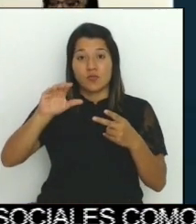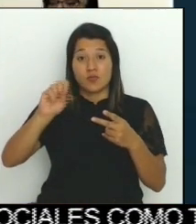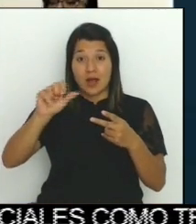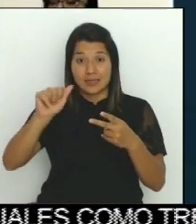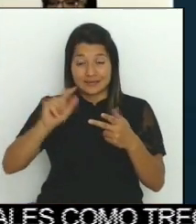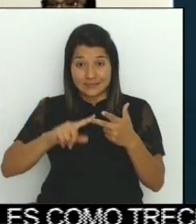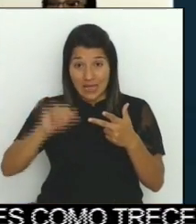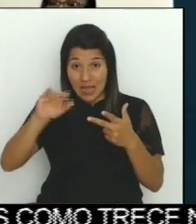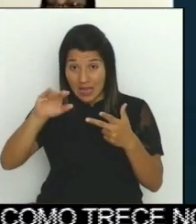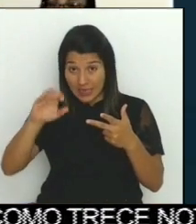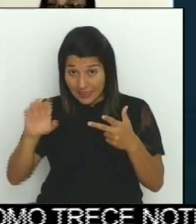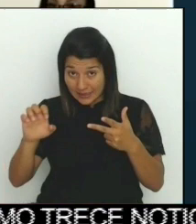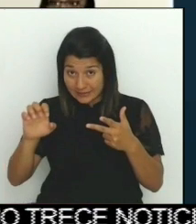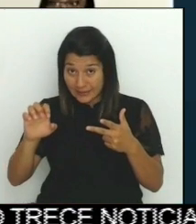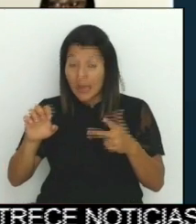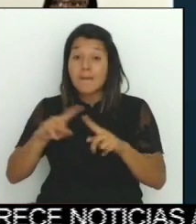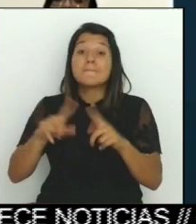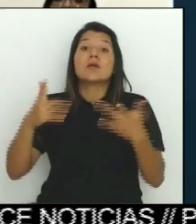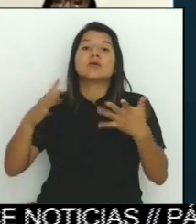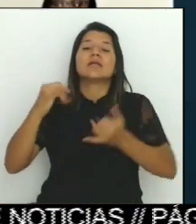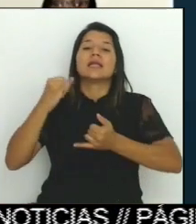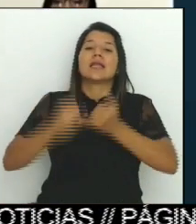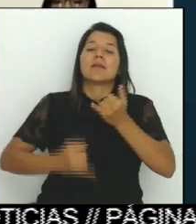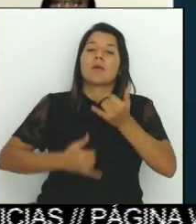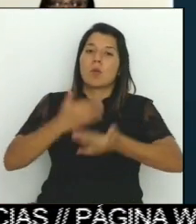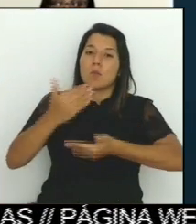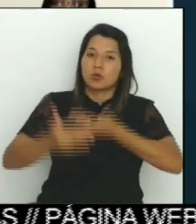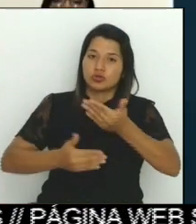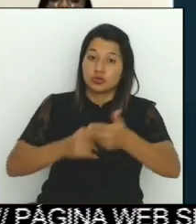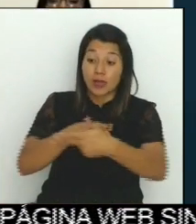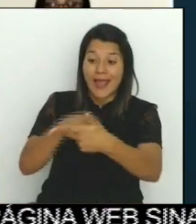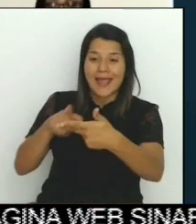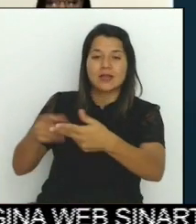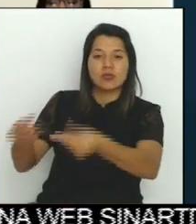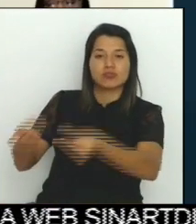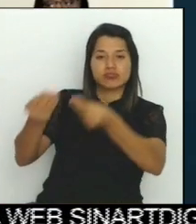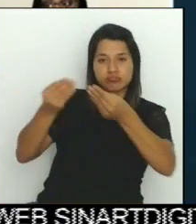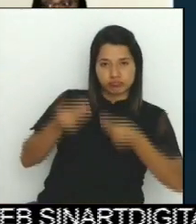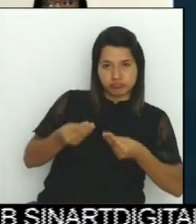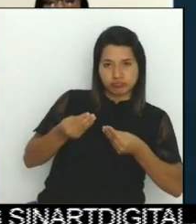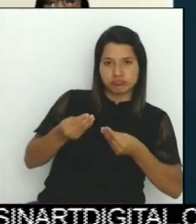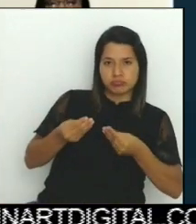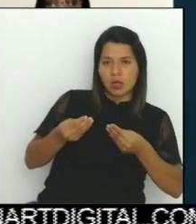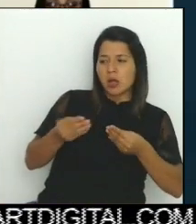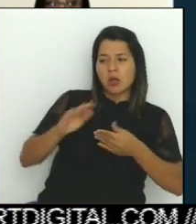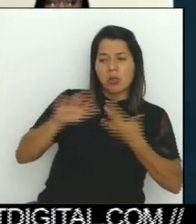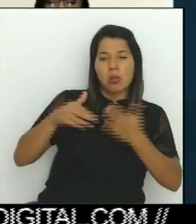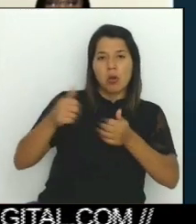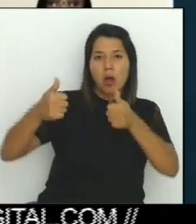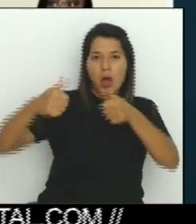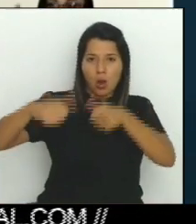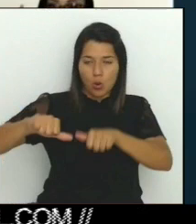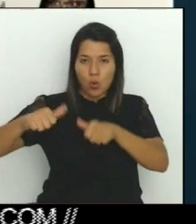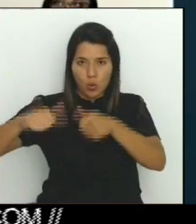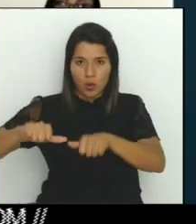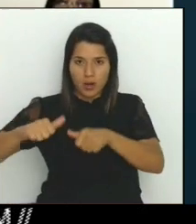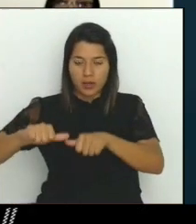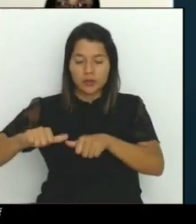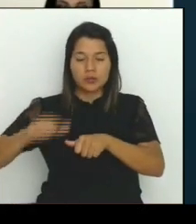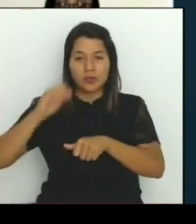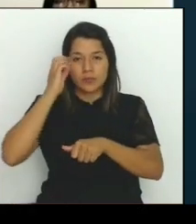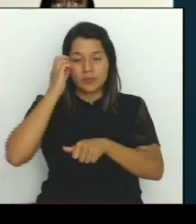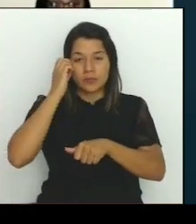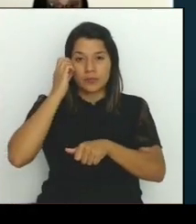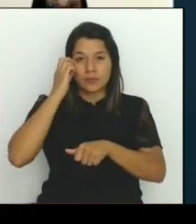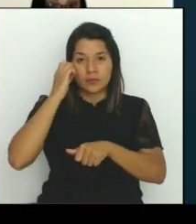el proceso con la devolución por acuerdo mutuo por parte del ICE y RACSA de este segmento que era compartido.